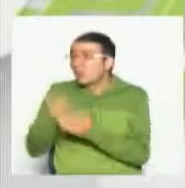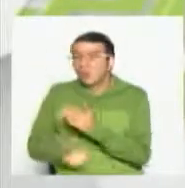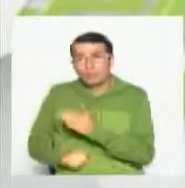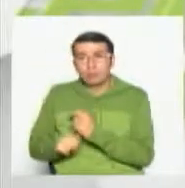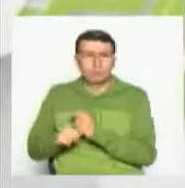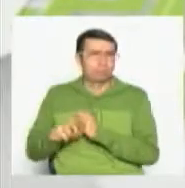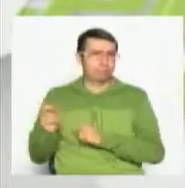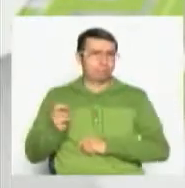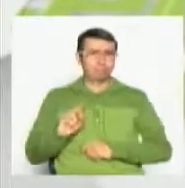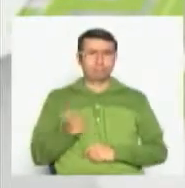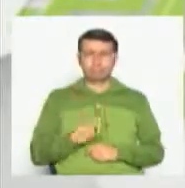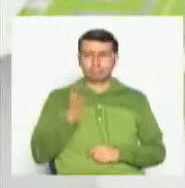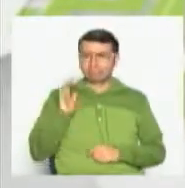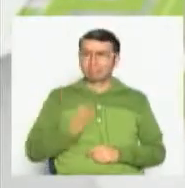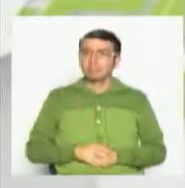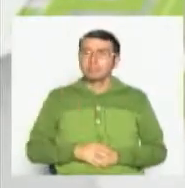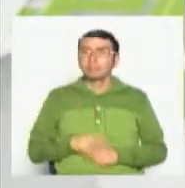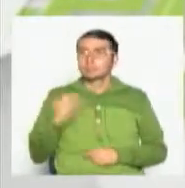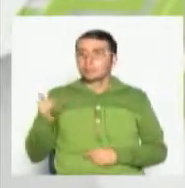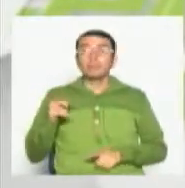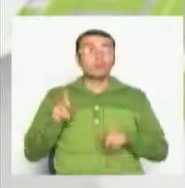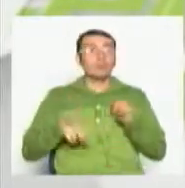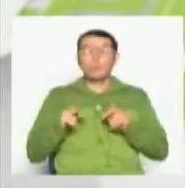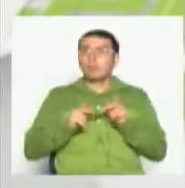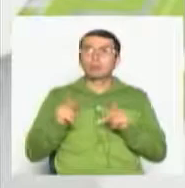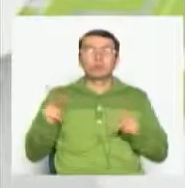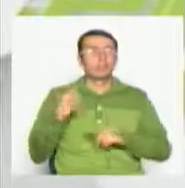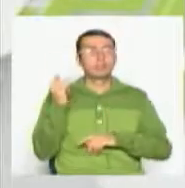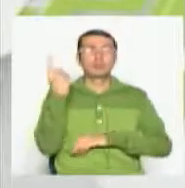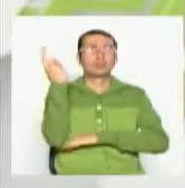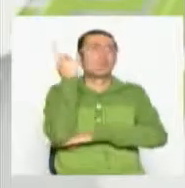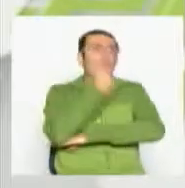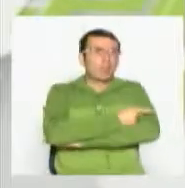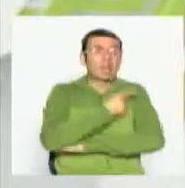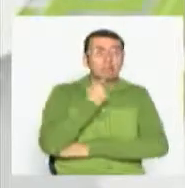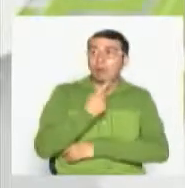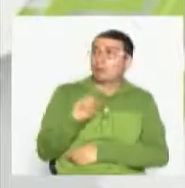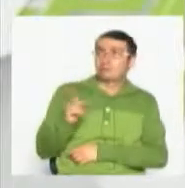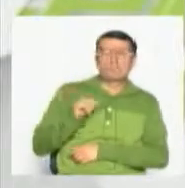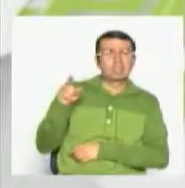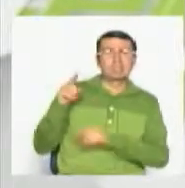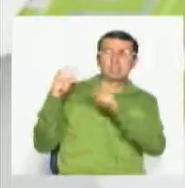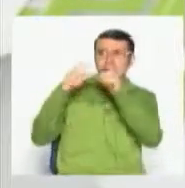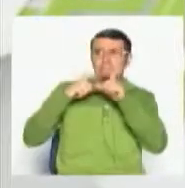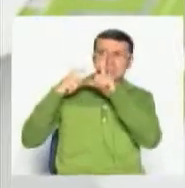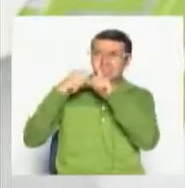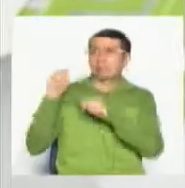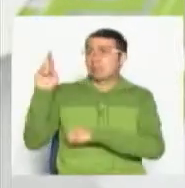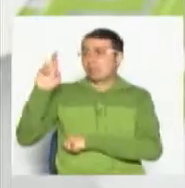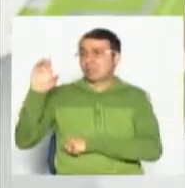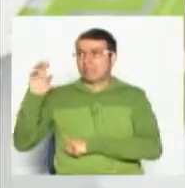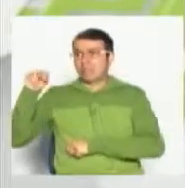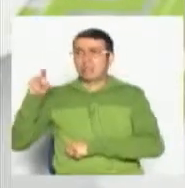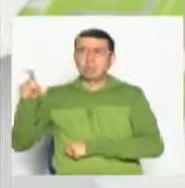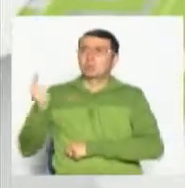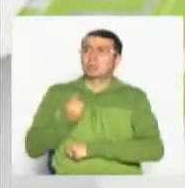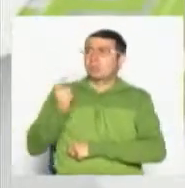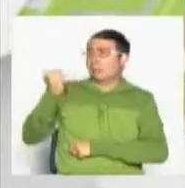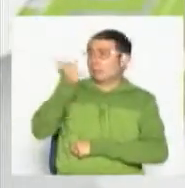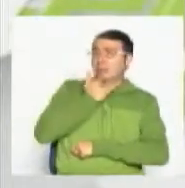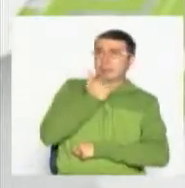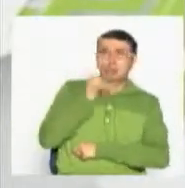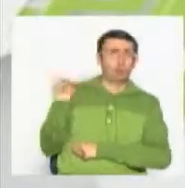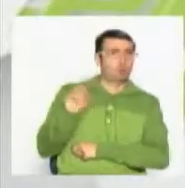programa, porque de hecho lo digo, hay gente que sataniza incluso los canales nacionales. No, yo solo veo tales